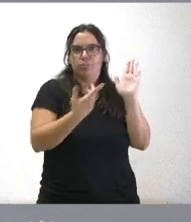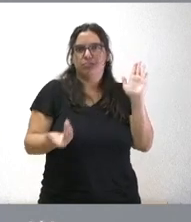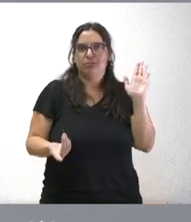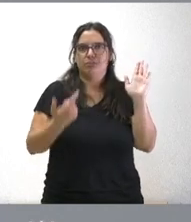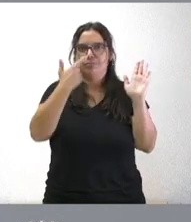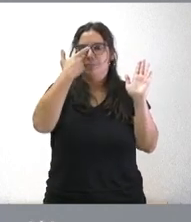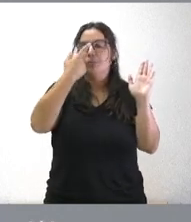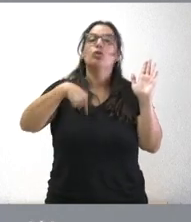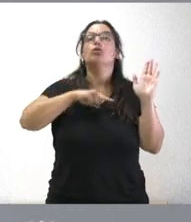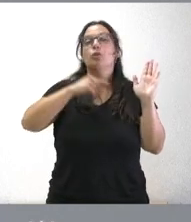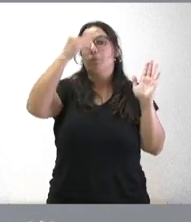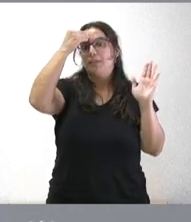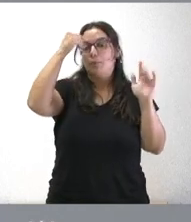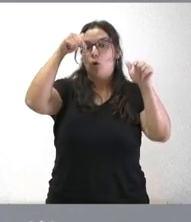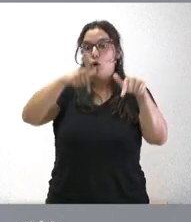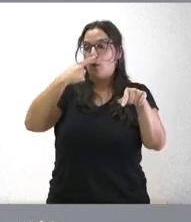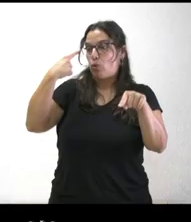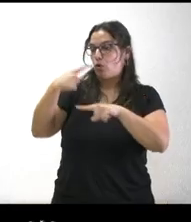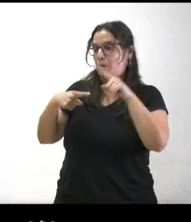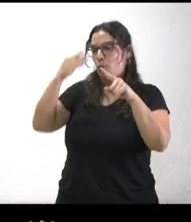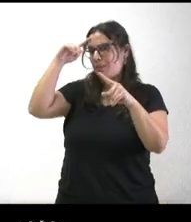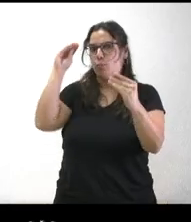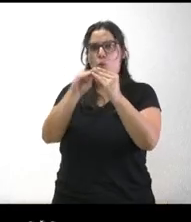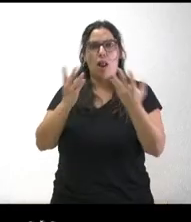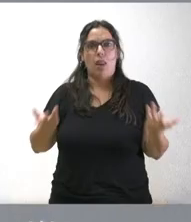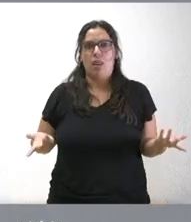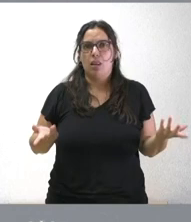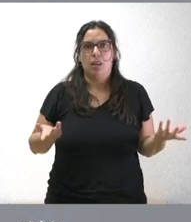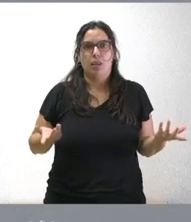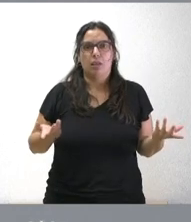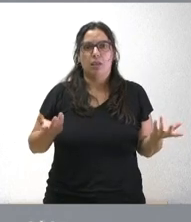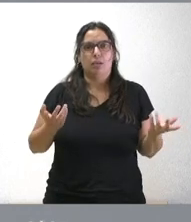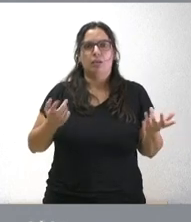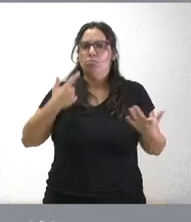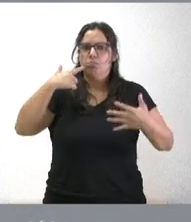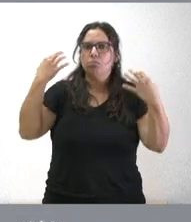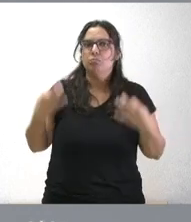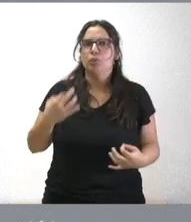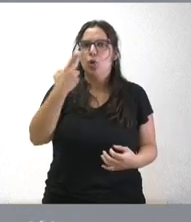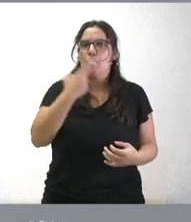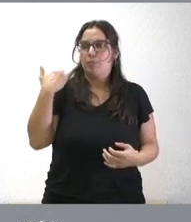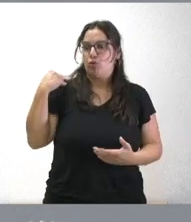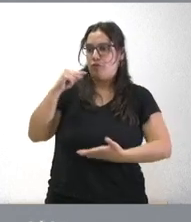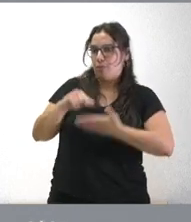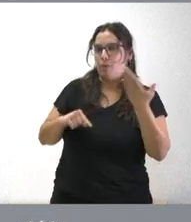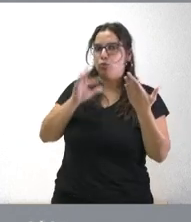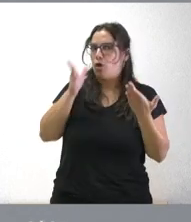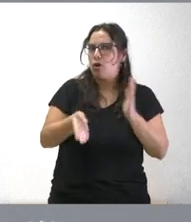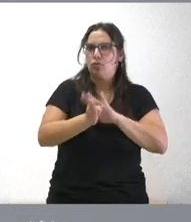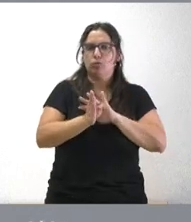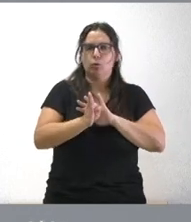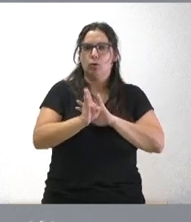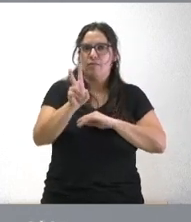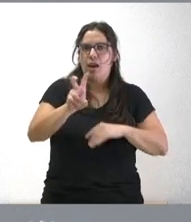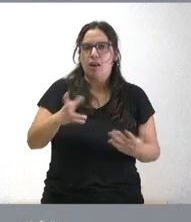nosotros pensamos lo mismo hoy que hace año y medio nosotros nos reafirmamos en el compromiso de lo que afirmamos esto es